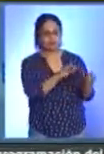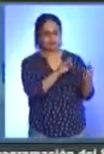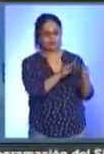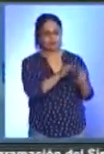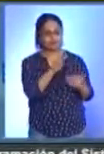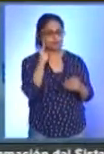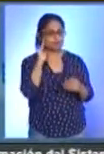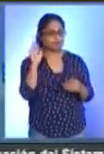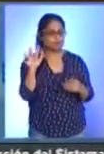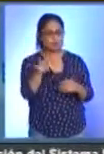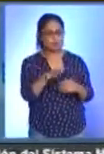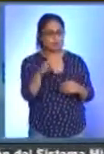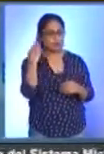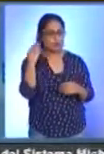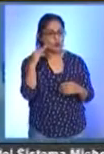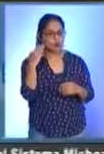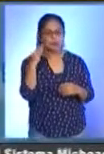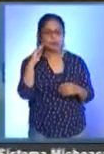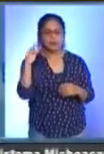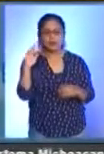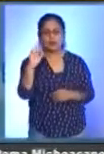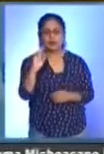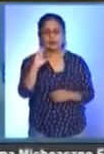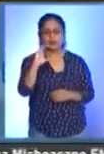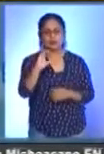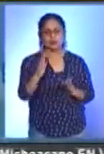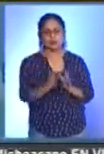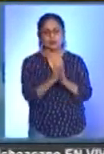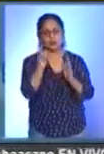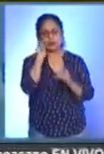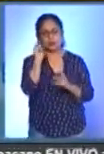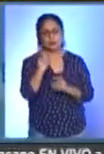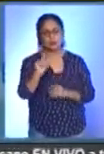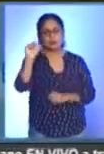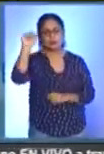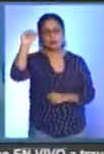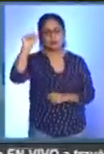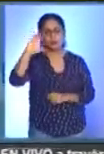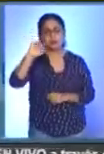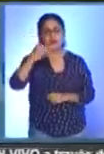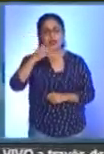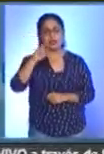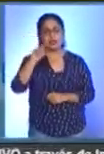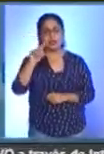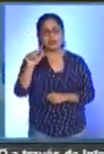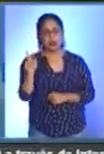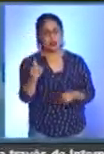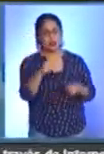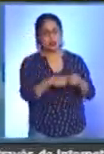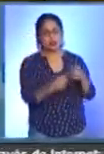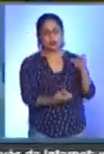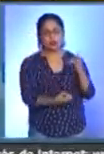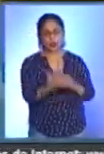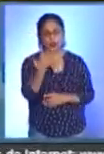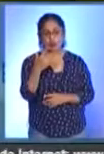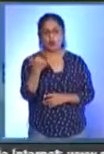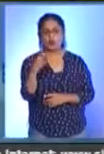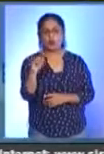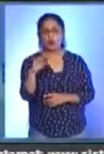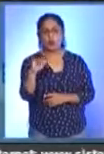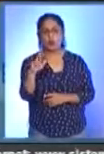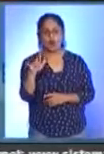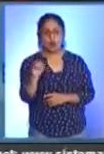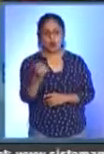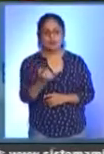Furia Azul FC y Michoacán FC, que jugarán en Pátzcuaro, Atlético Chavinda de nueva incorporación, Club Deportivo Yurécuaro y